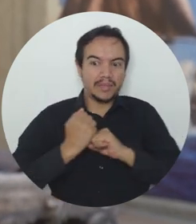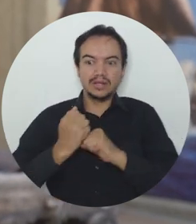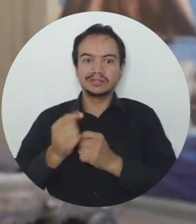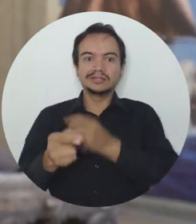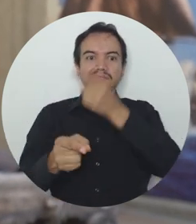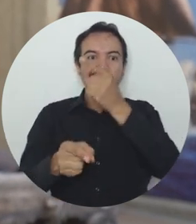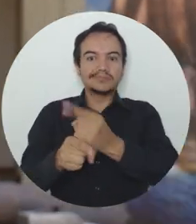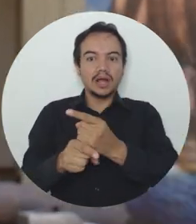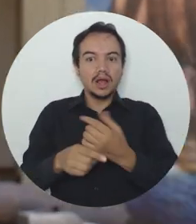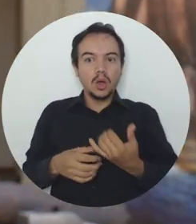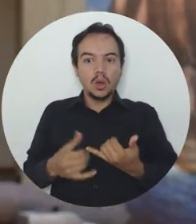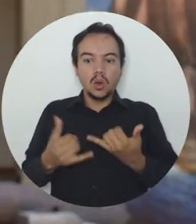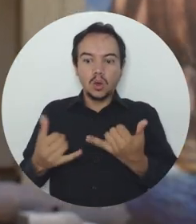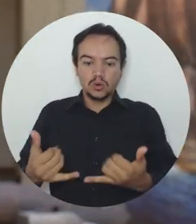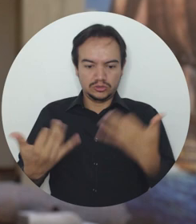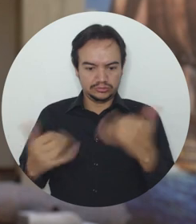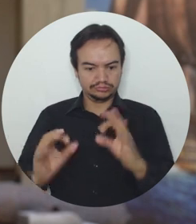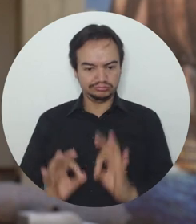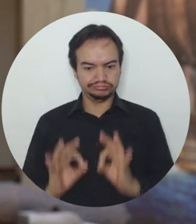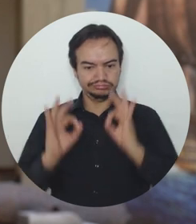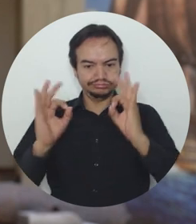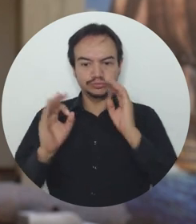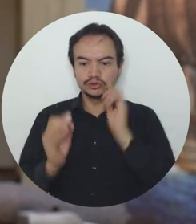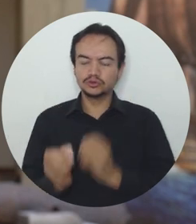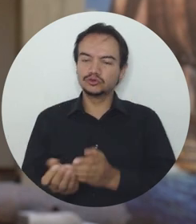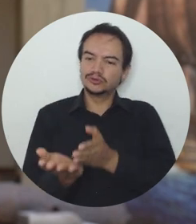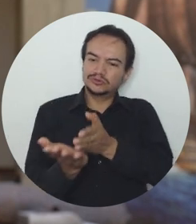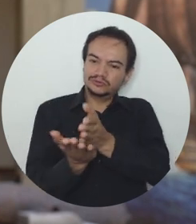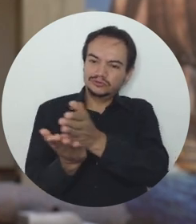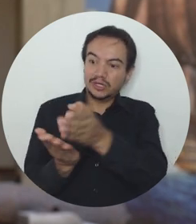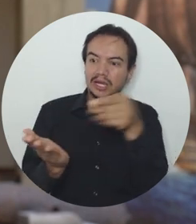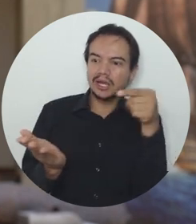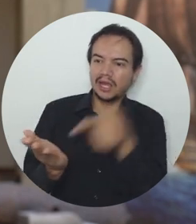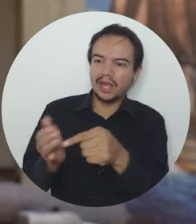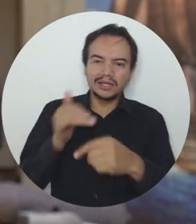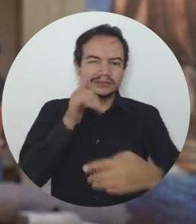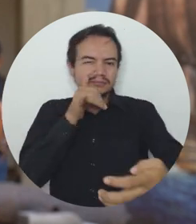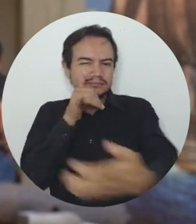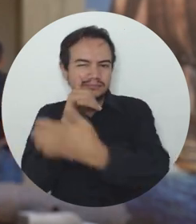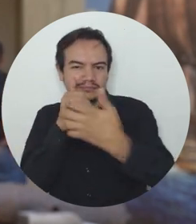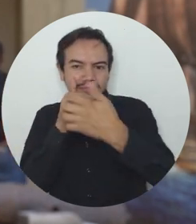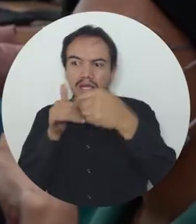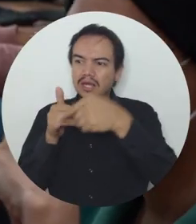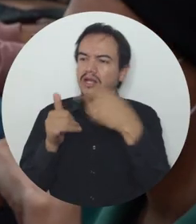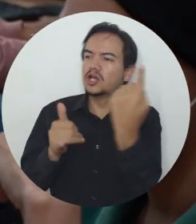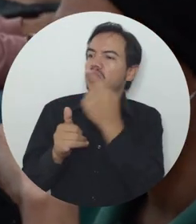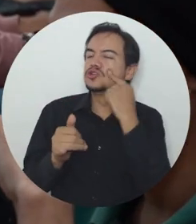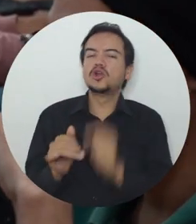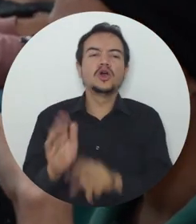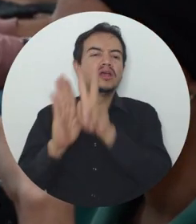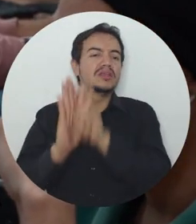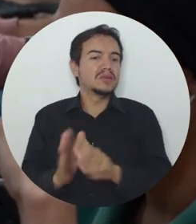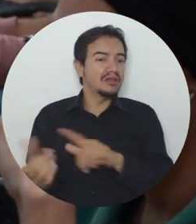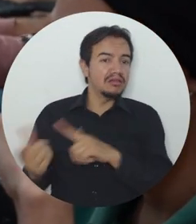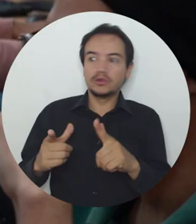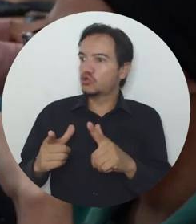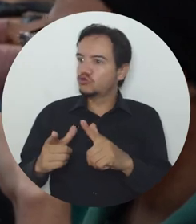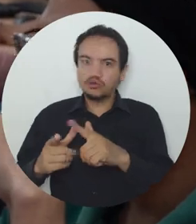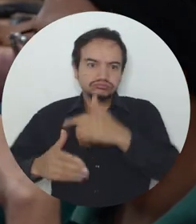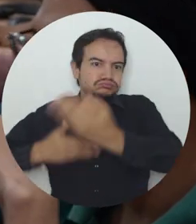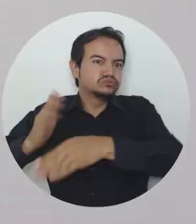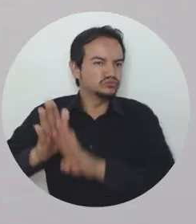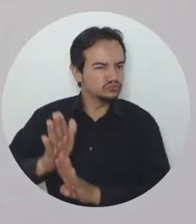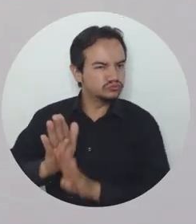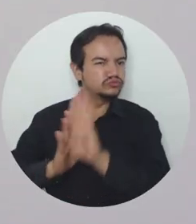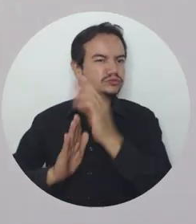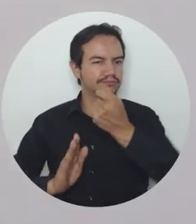académica Unimagdalena, que nos ha permitido llegar a consolidar un programa que se ha caracterizado por ir mucho más allá de